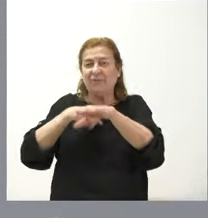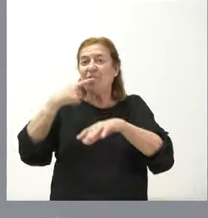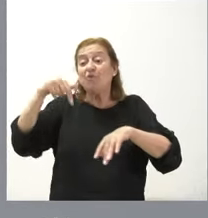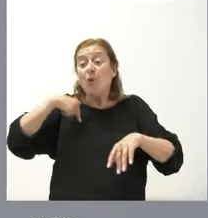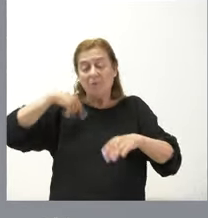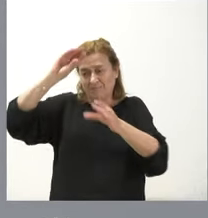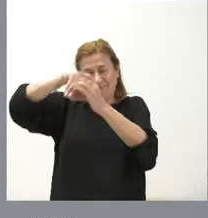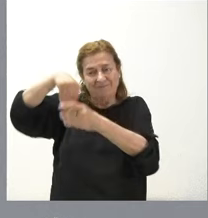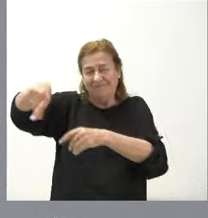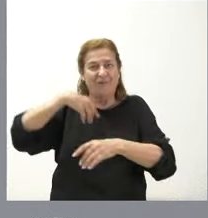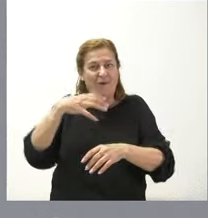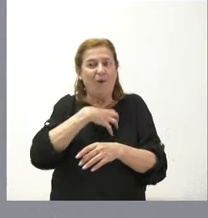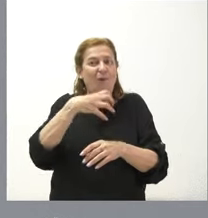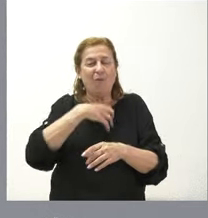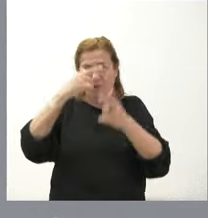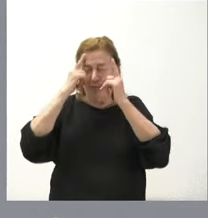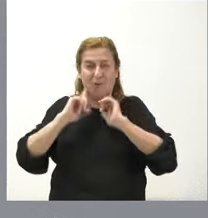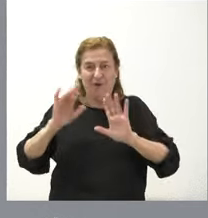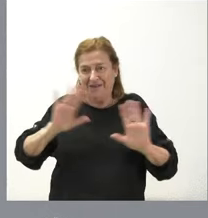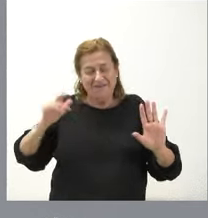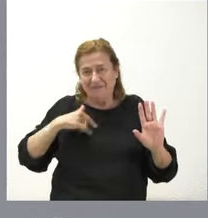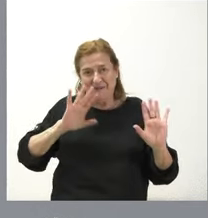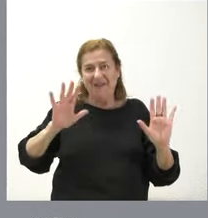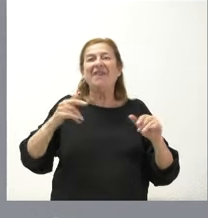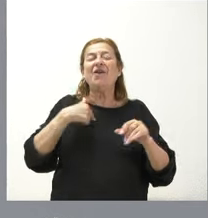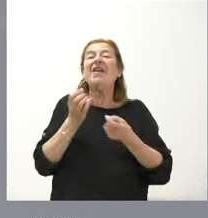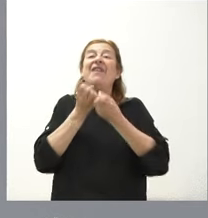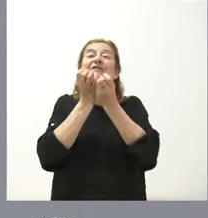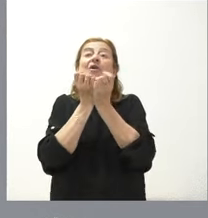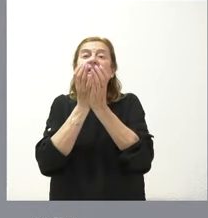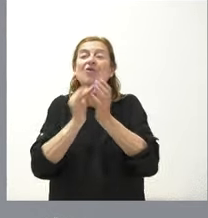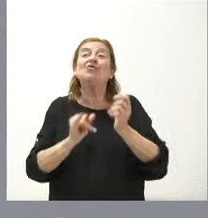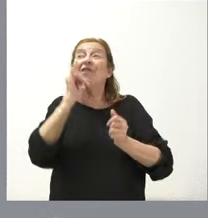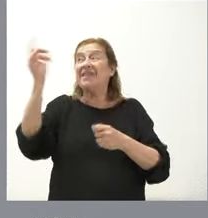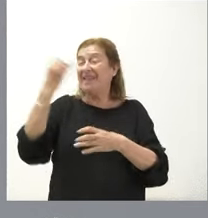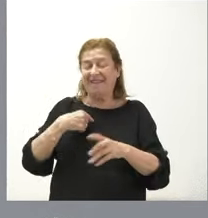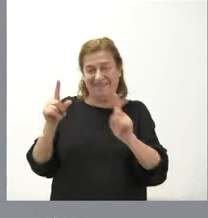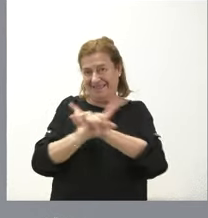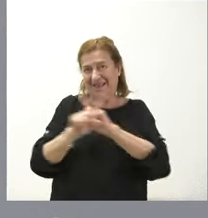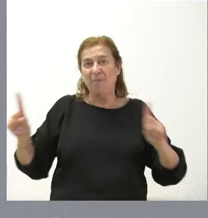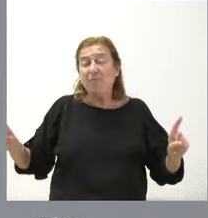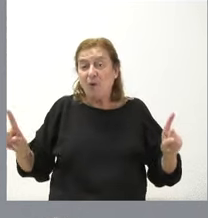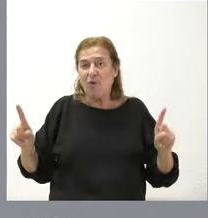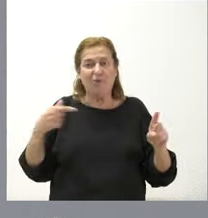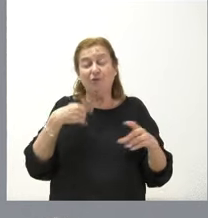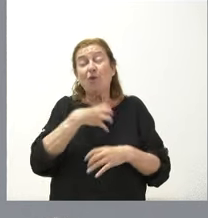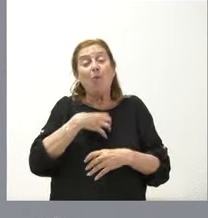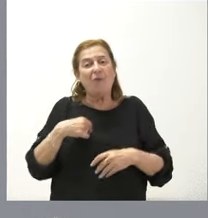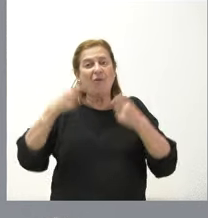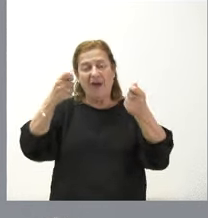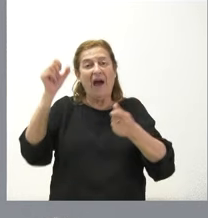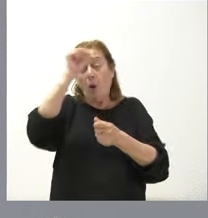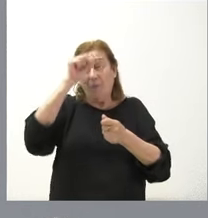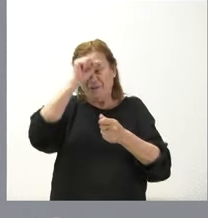en este asunto y tampoco tenemos información suficiente para dar una opinión sobre